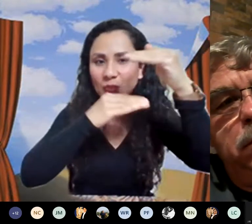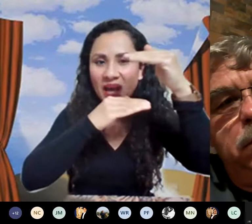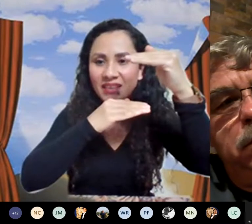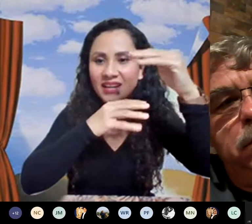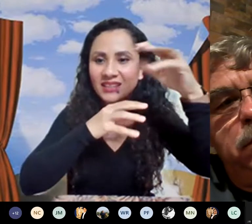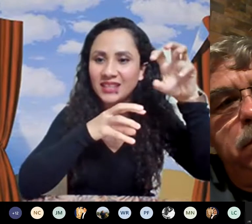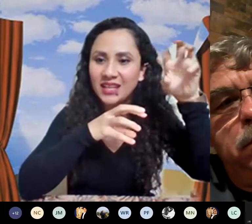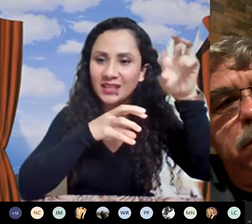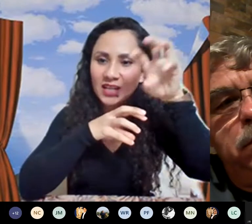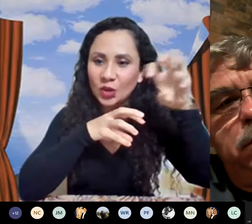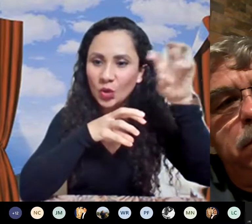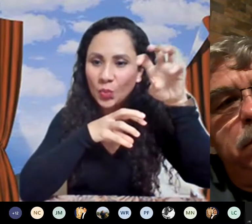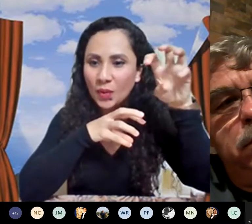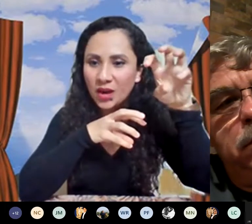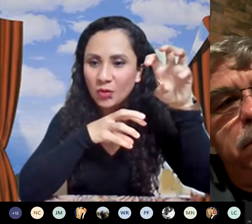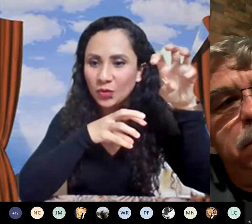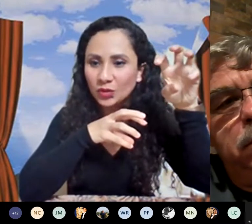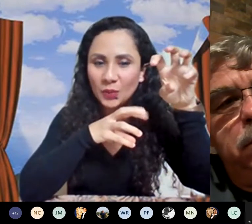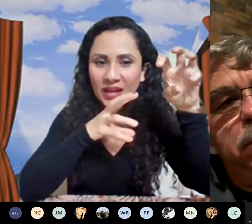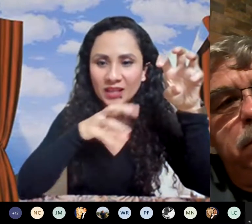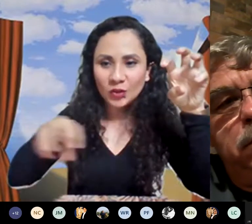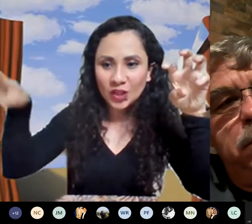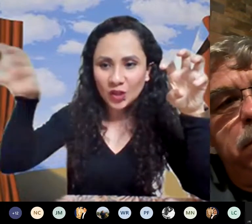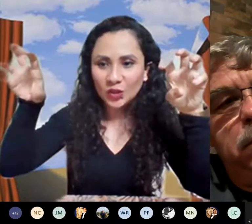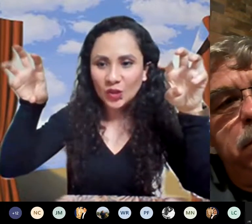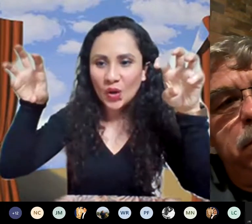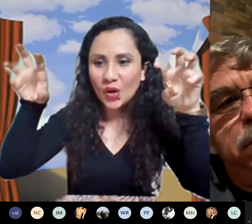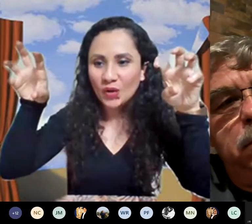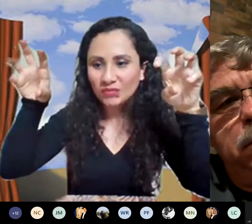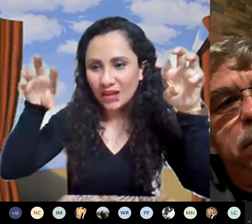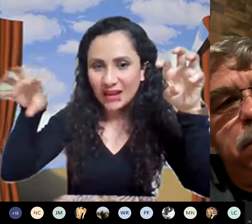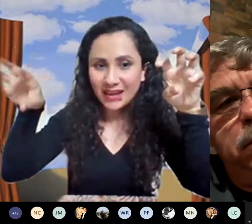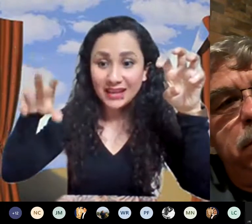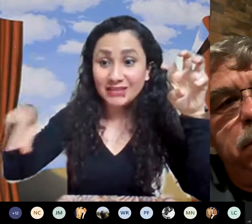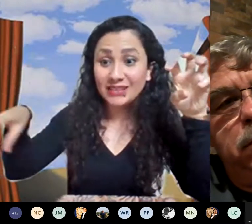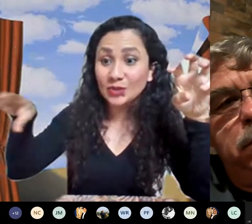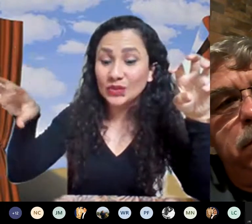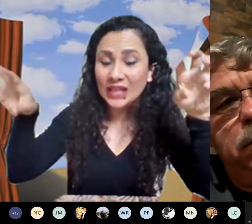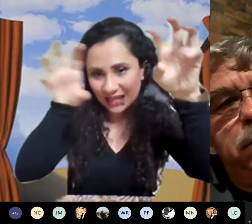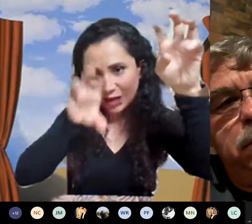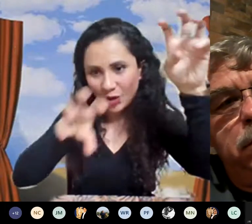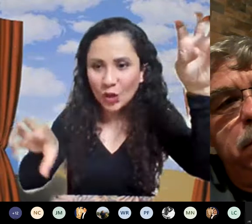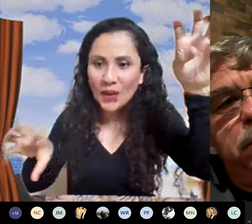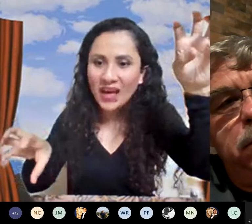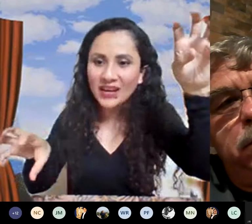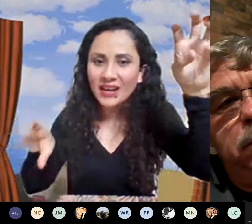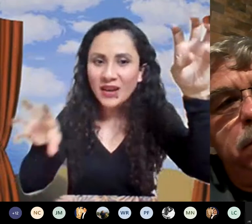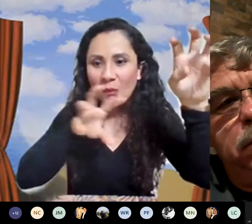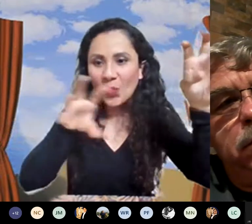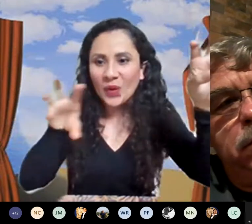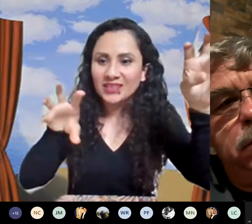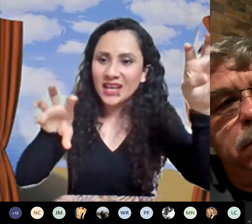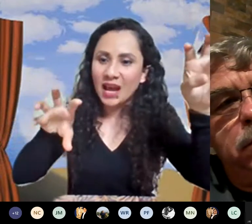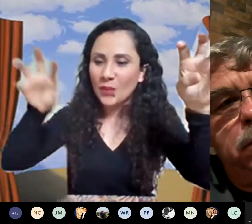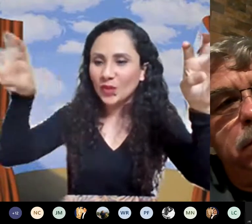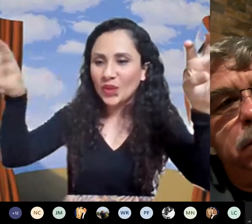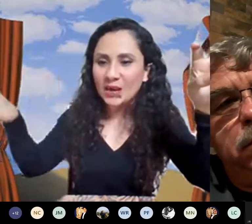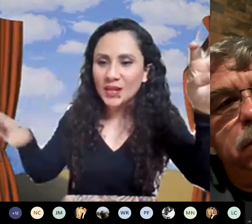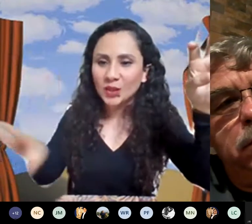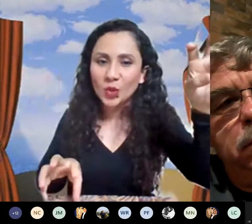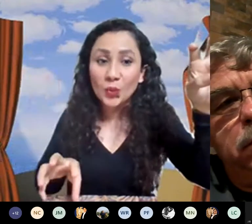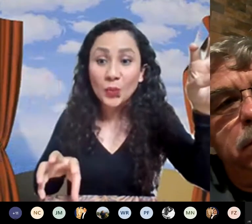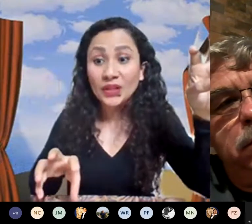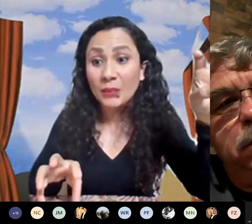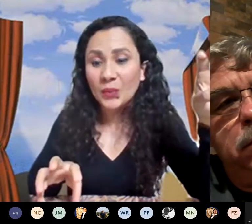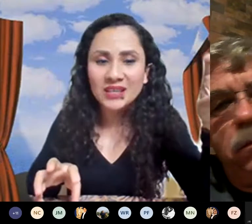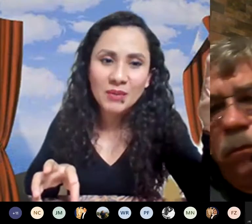tenían dos padres en cierto grupo había unos objetos y en otro resulta en el otro padre pues al momento